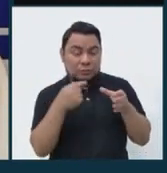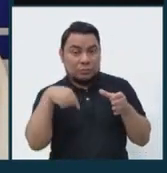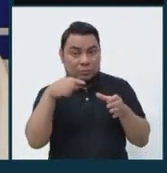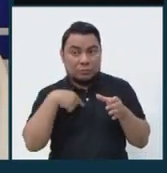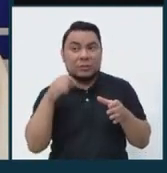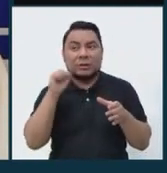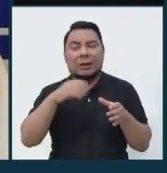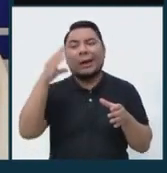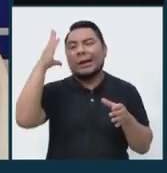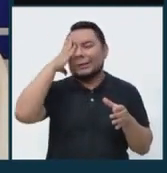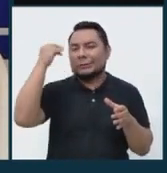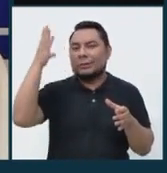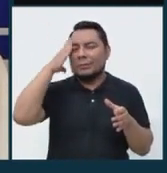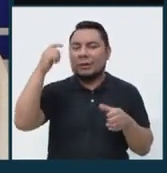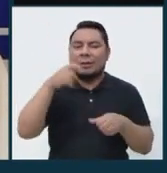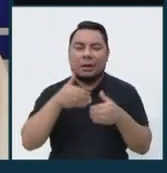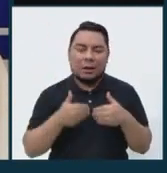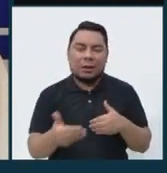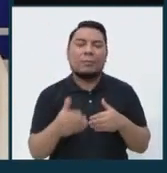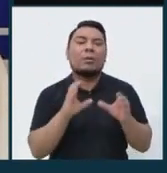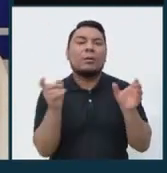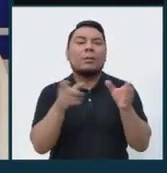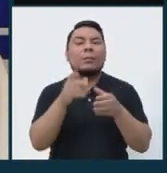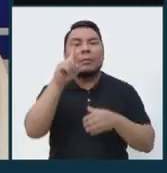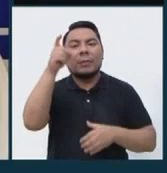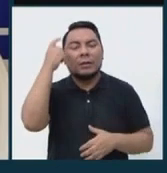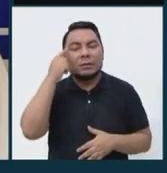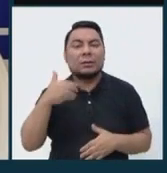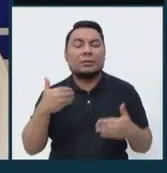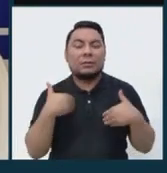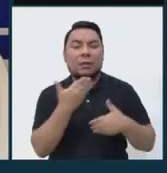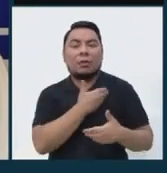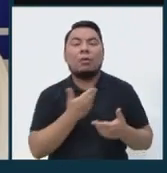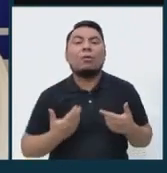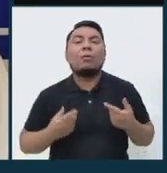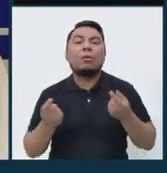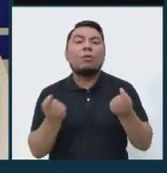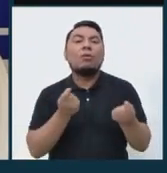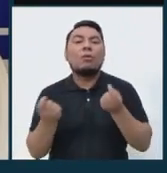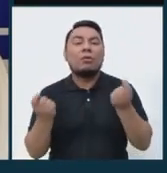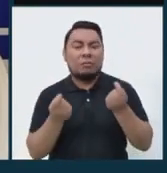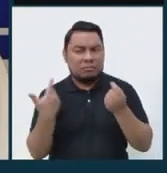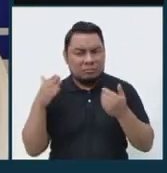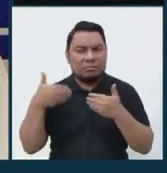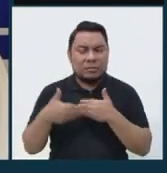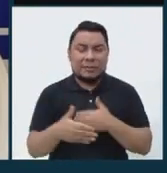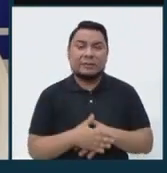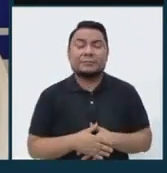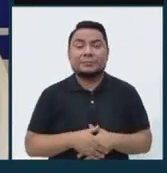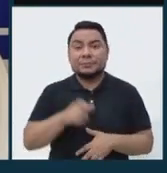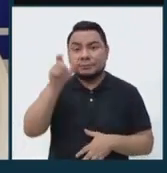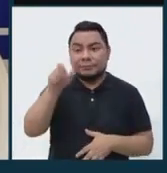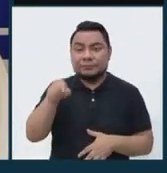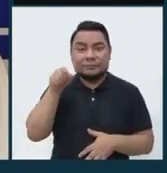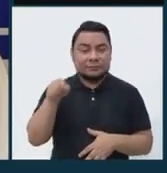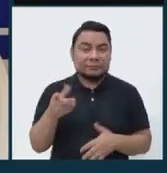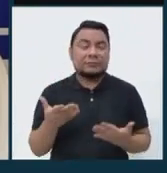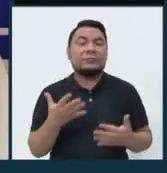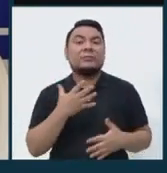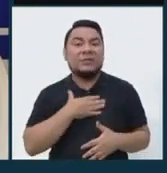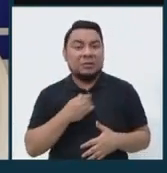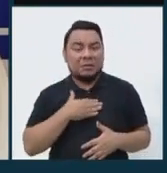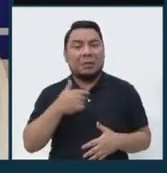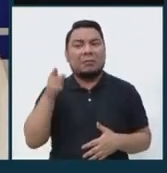muy larga como partido político. Tenemos gobierno, no tenemos un candidato también en una edad